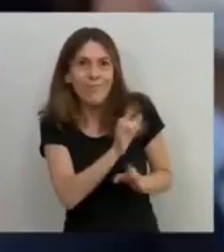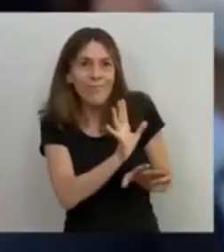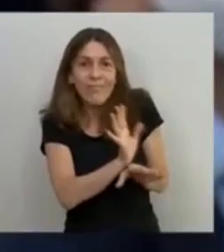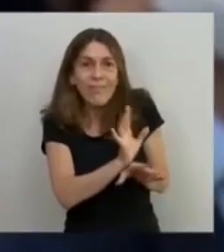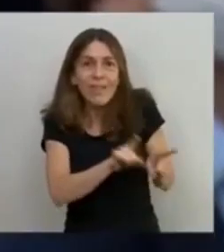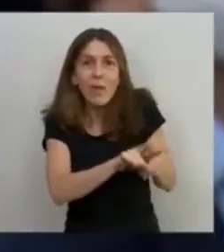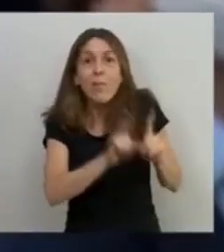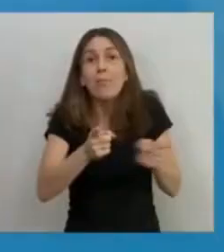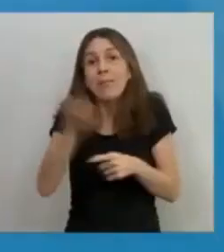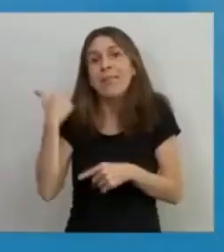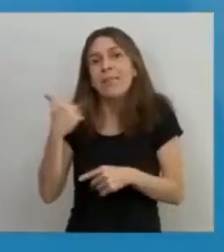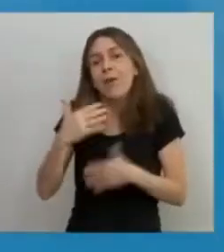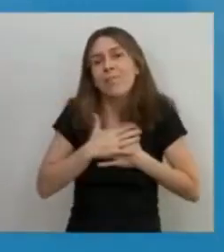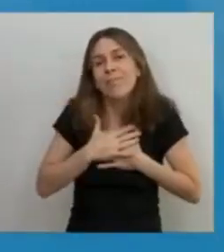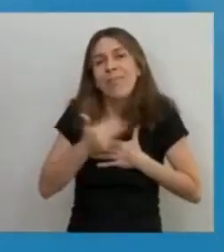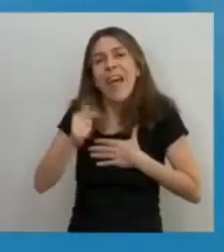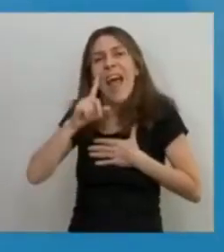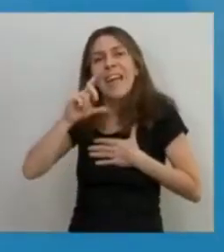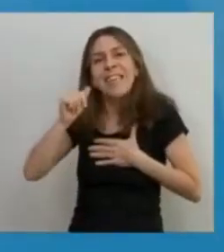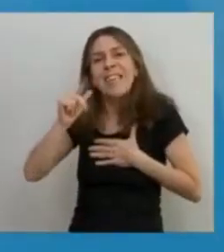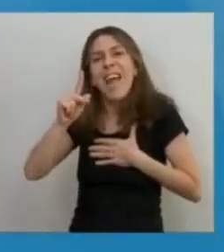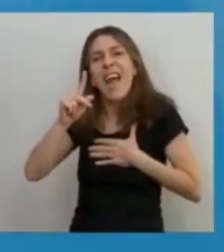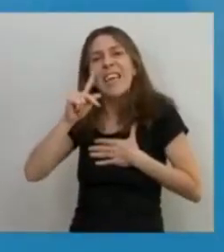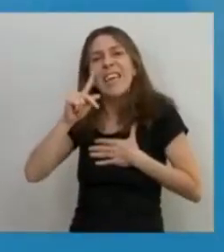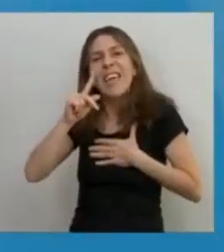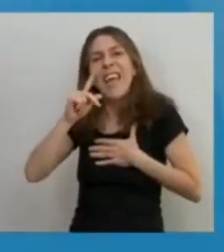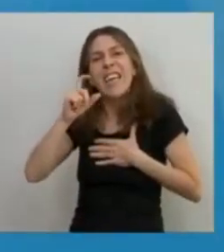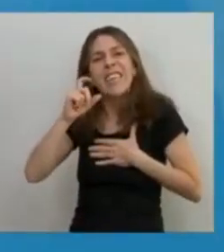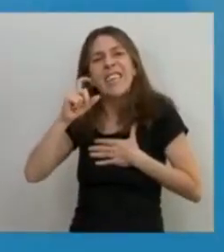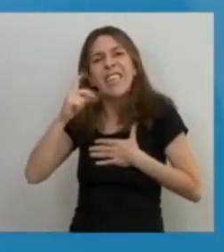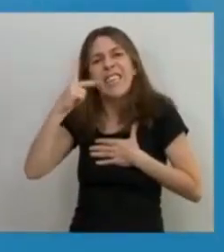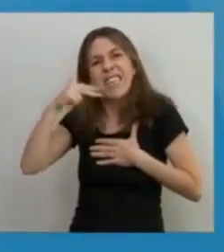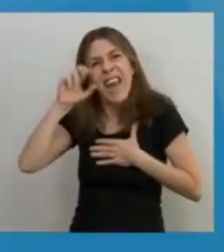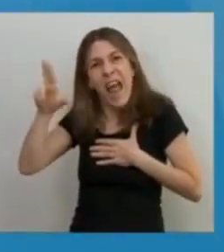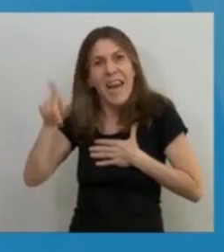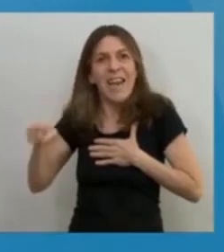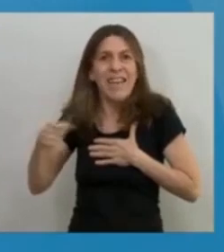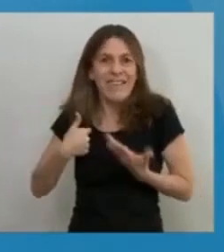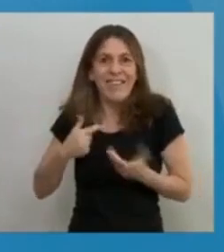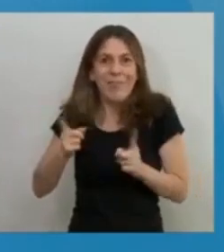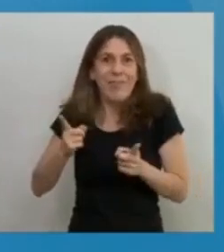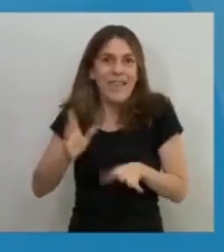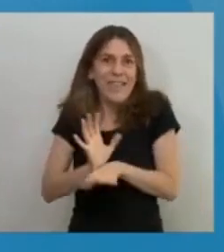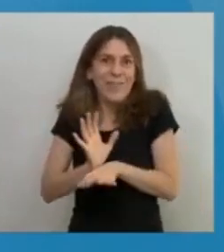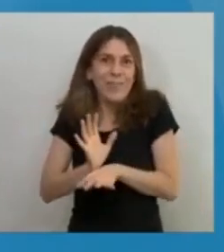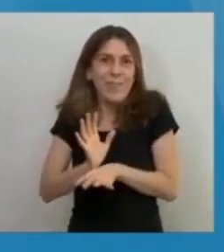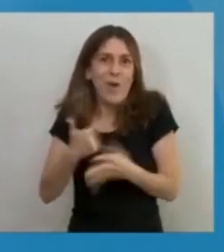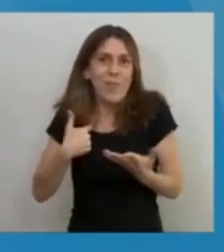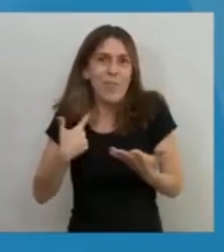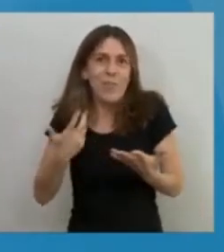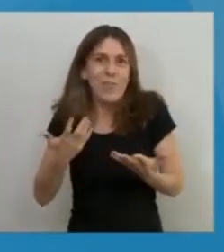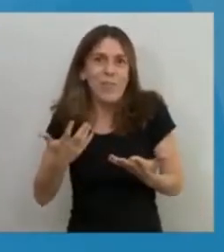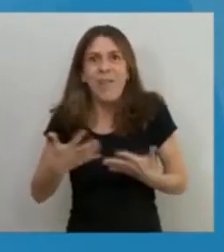de lo que habló mi querida Alicia Kirchner, que con alegría ve hoy como estamos